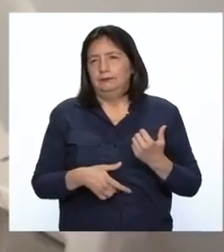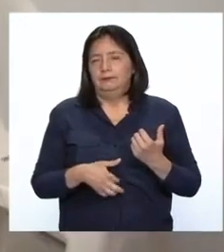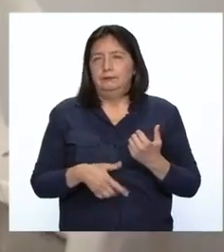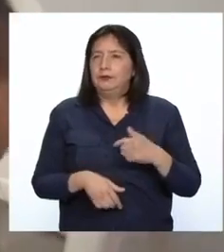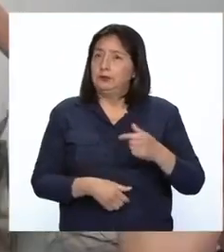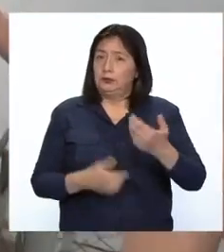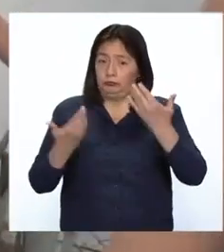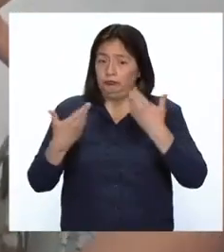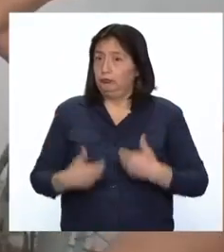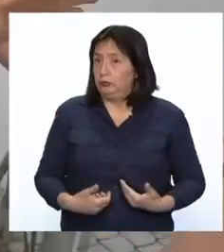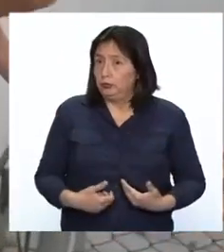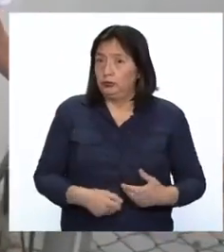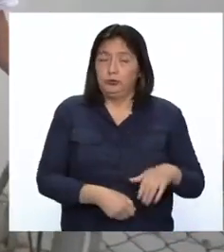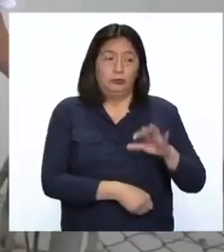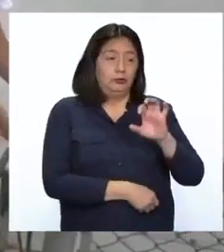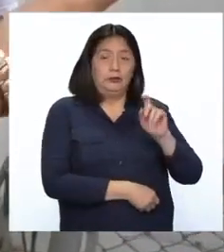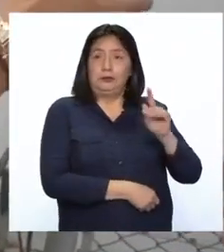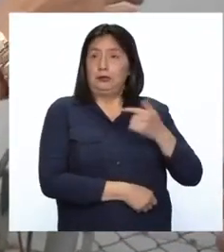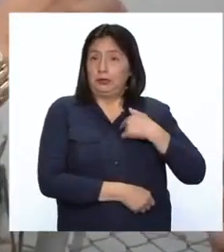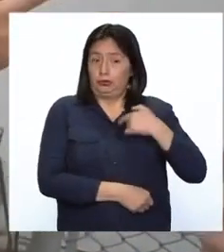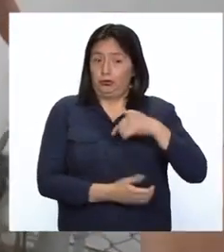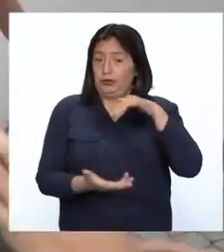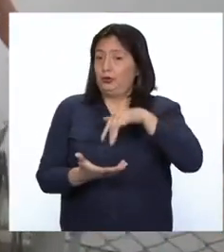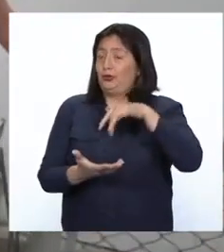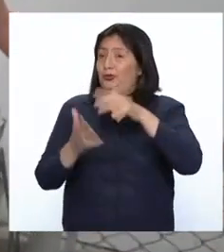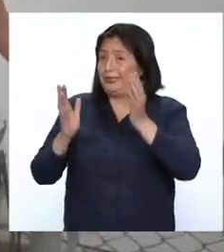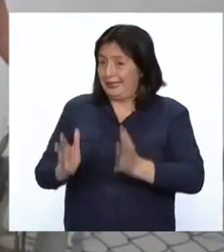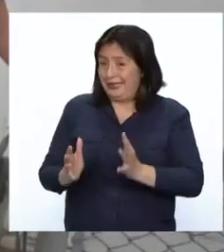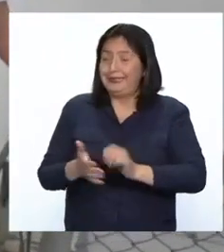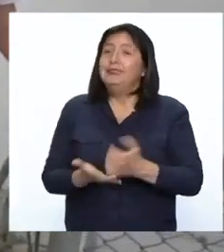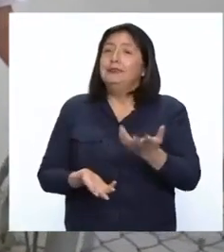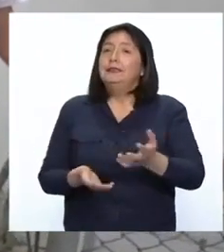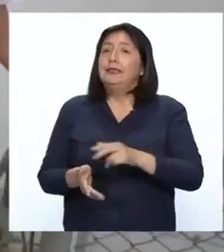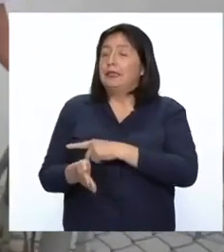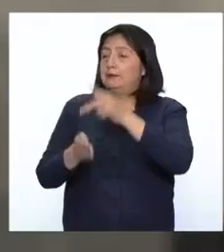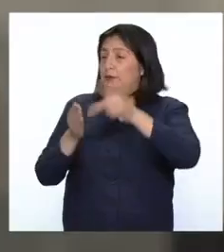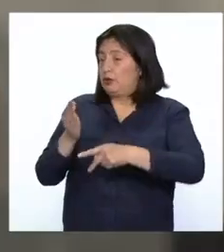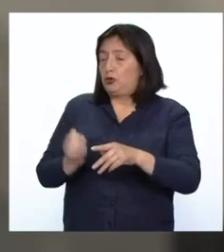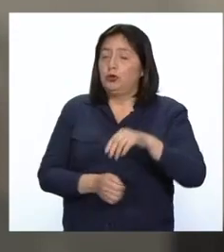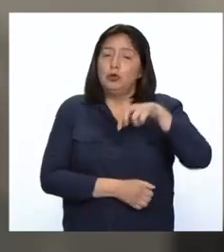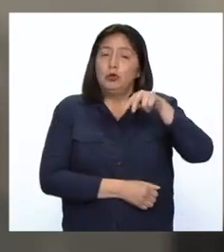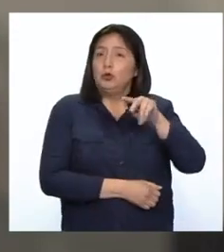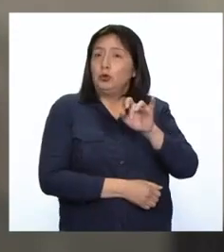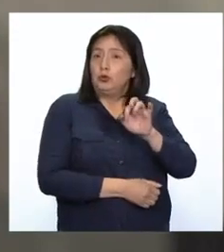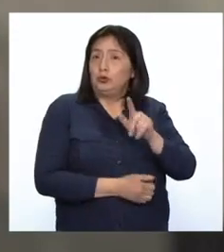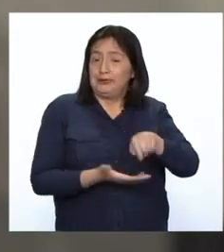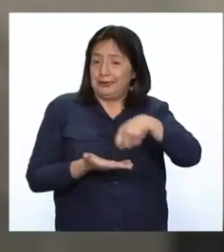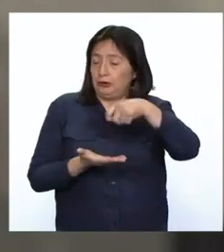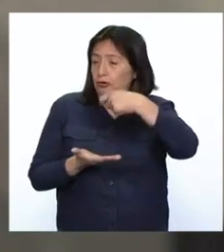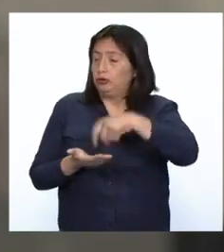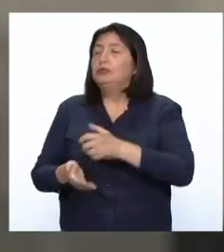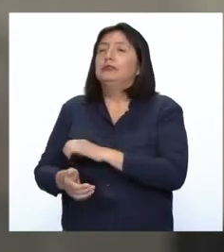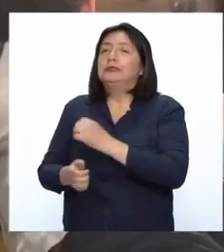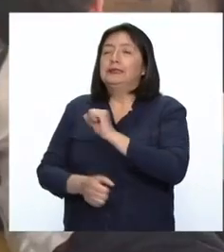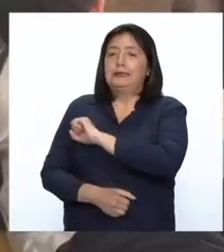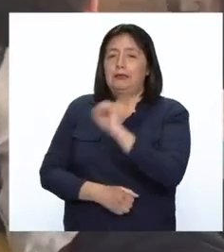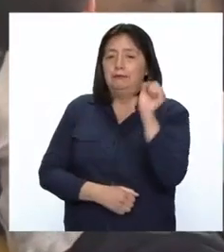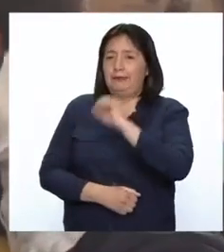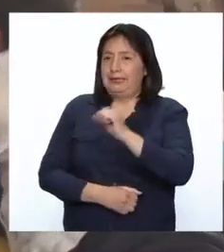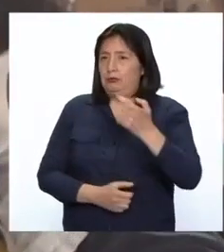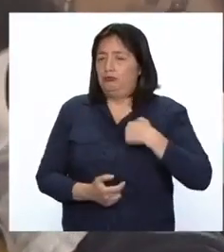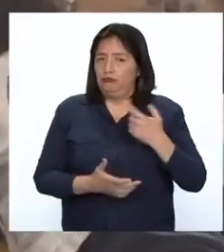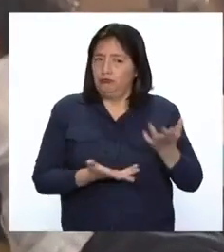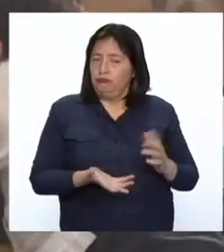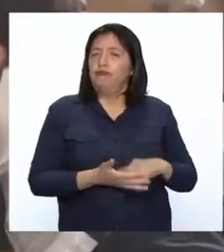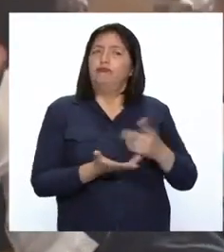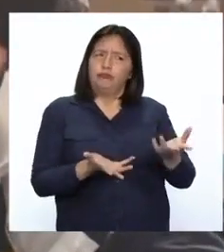Soy Olenca Sosa, estudiante de nutrición de la Universidad de San Marcos. Soy voluntaria y nutri-educate. Creo